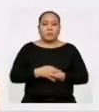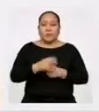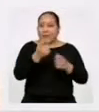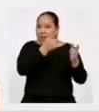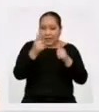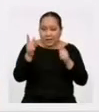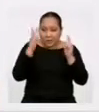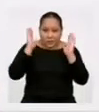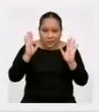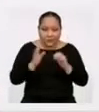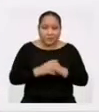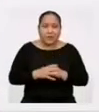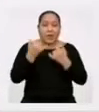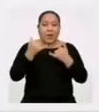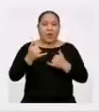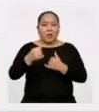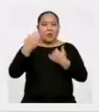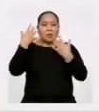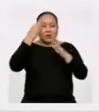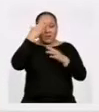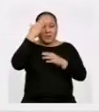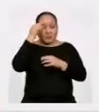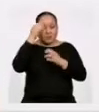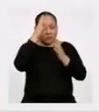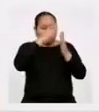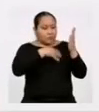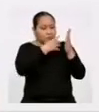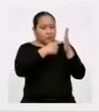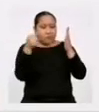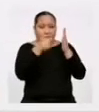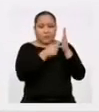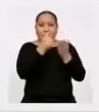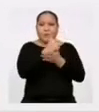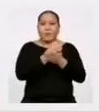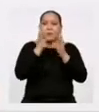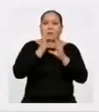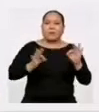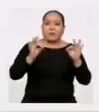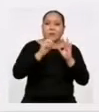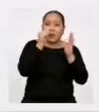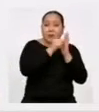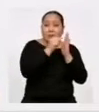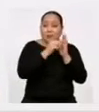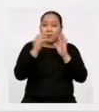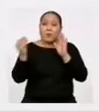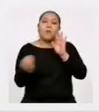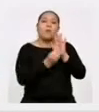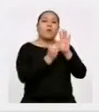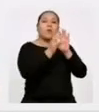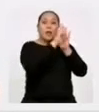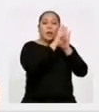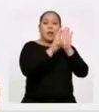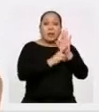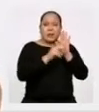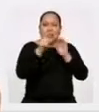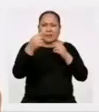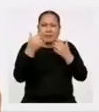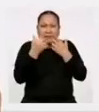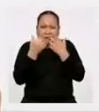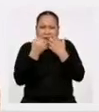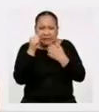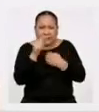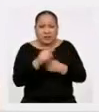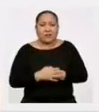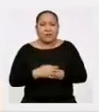¡Listo! Ahora hemos llegado a un momento decisivo. Vas a aplicar la fórmula a la que le tenías tanto